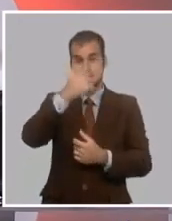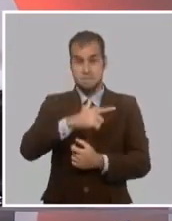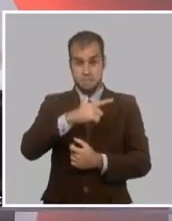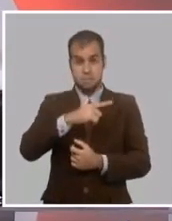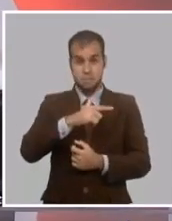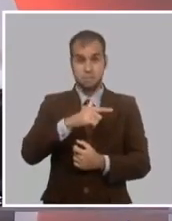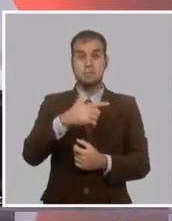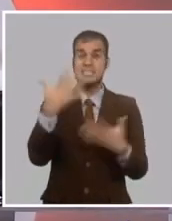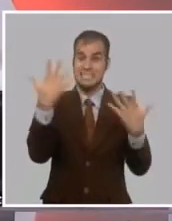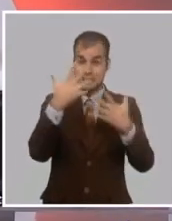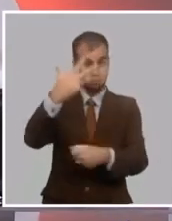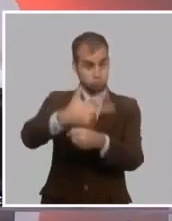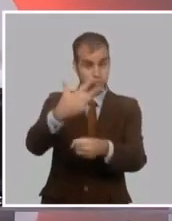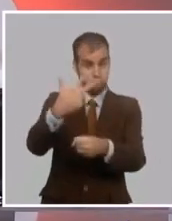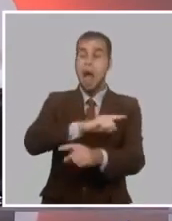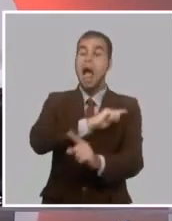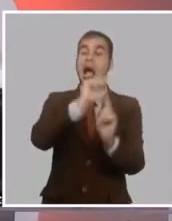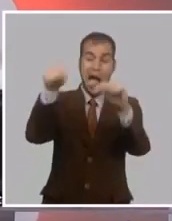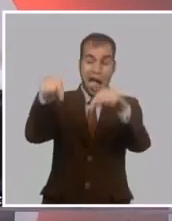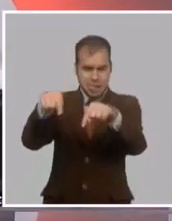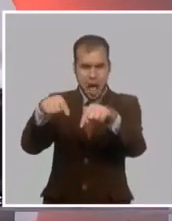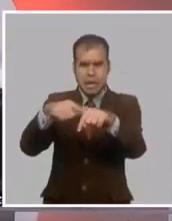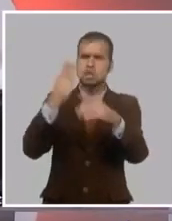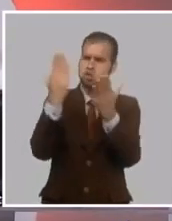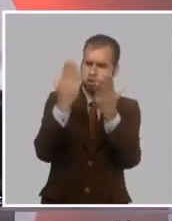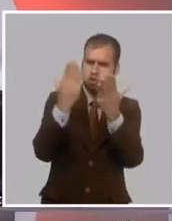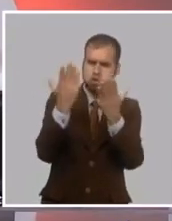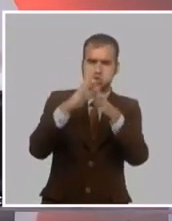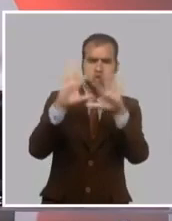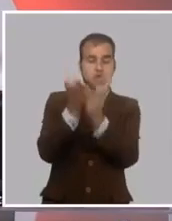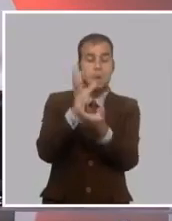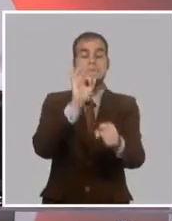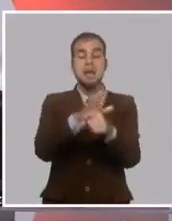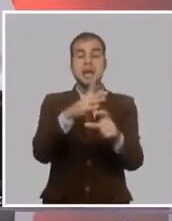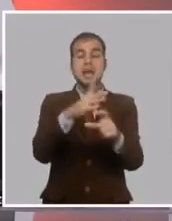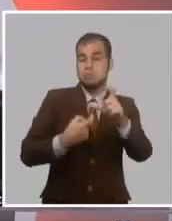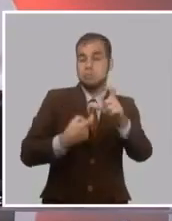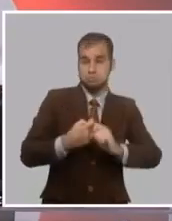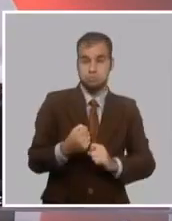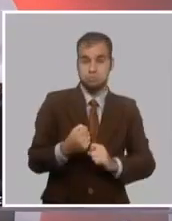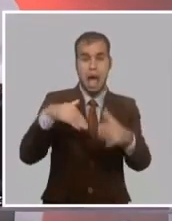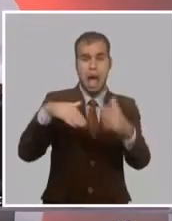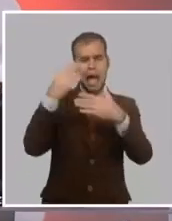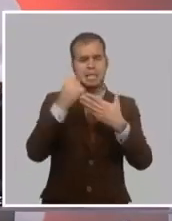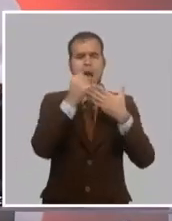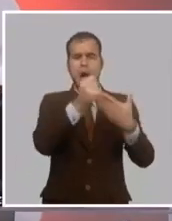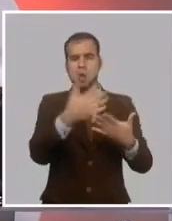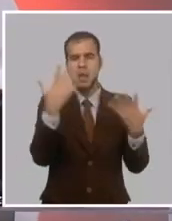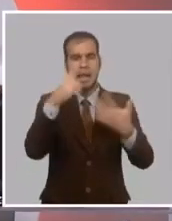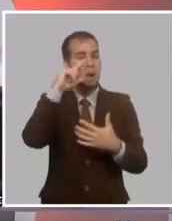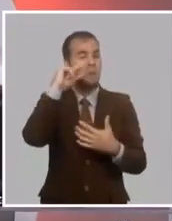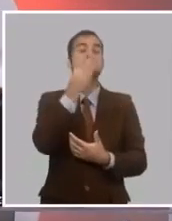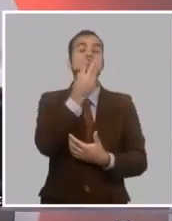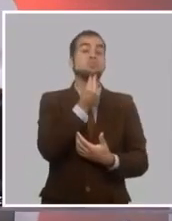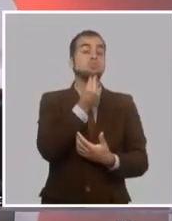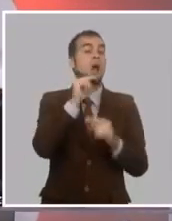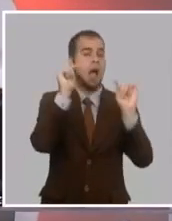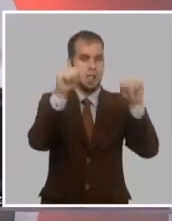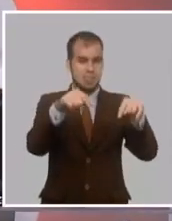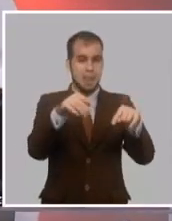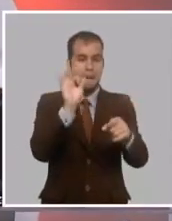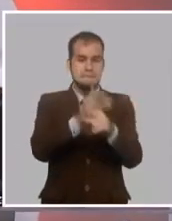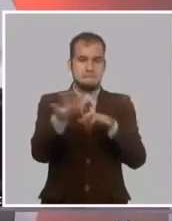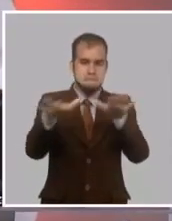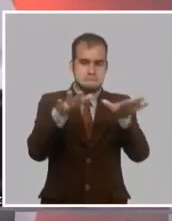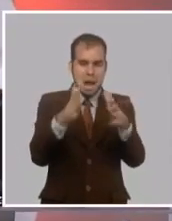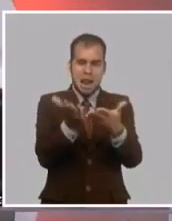muchos de ellos de inicios de la guerra por José Joaquín Palma que había sido ayudante de Céspedes para preparar aquel libro sobre